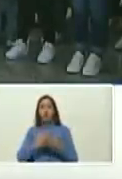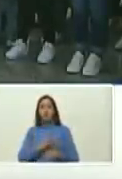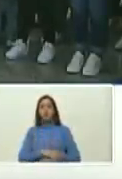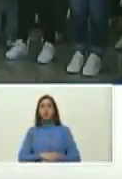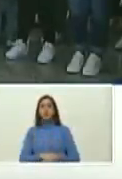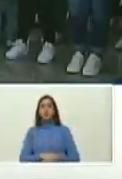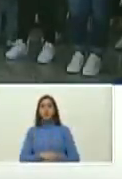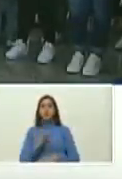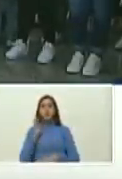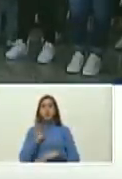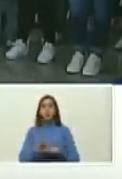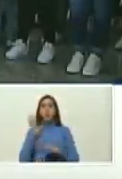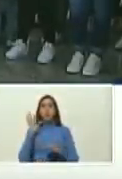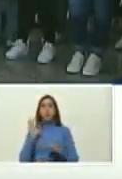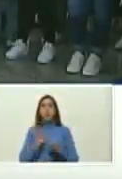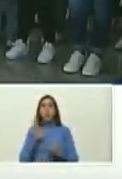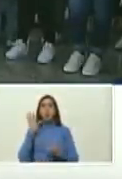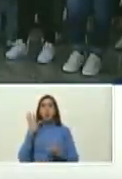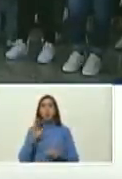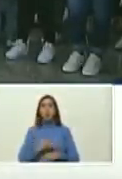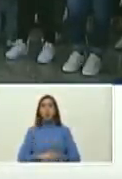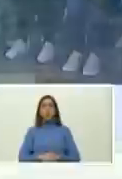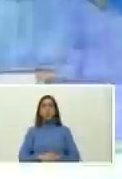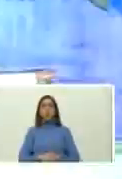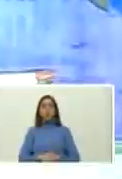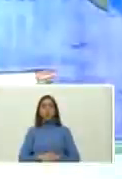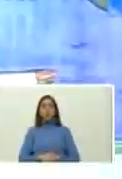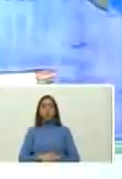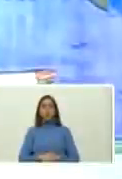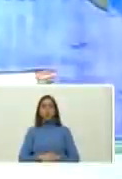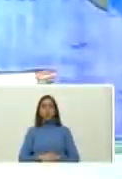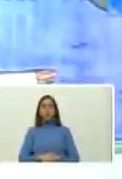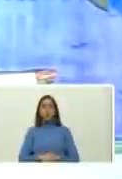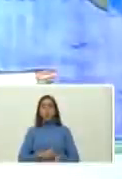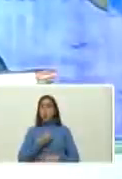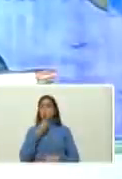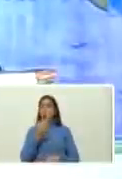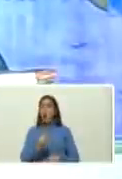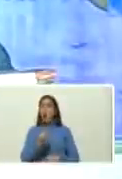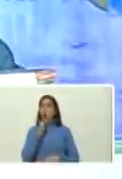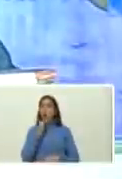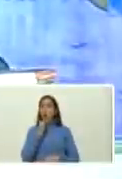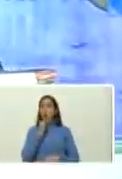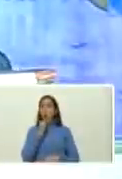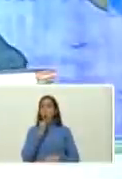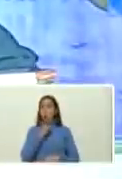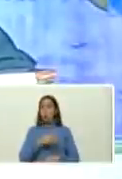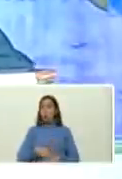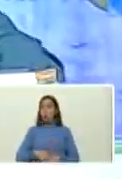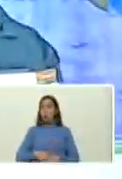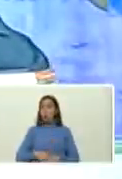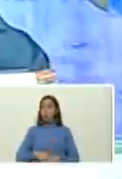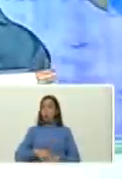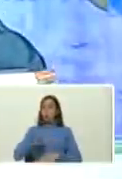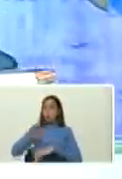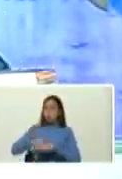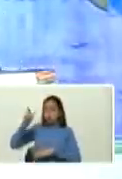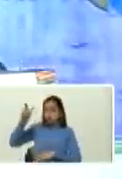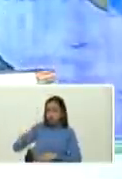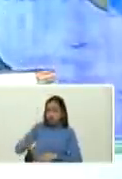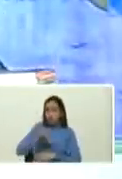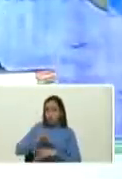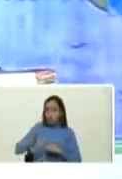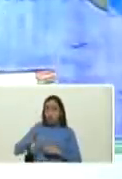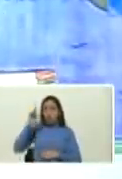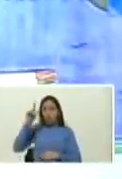suerte suerte suerte buenas noticias buenas noticias Ernesto buenas noticias